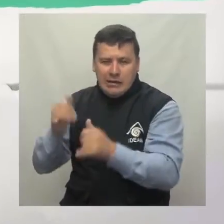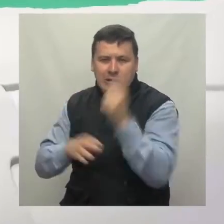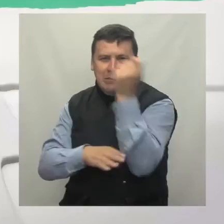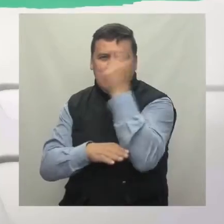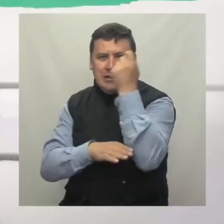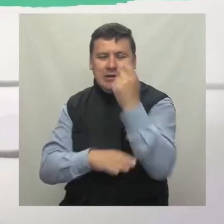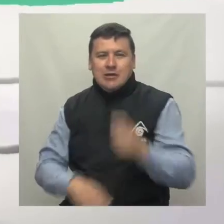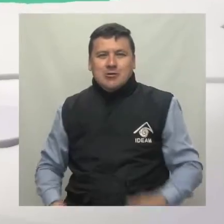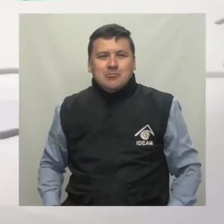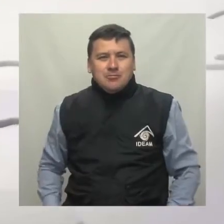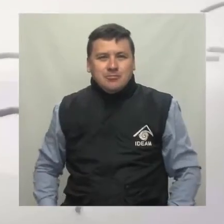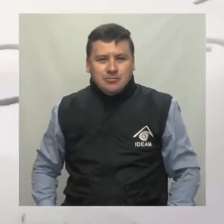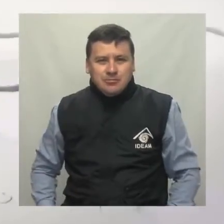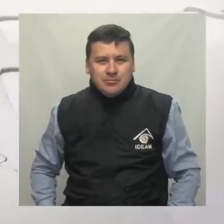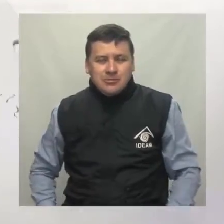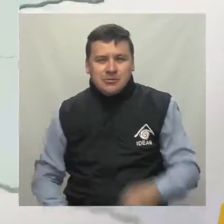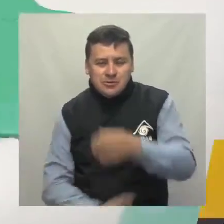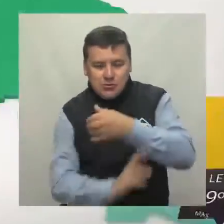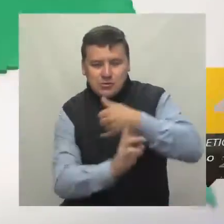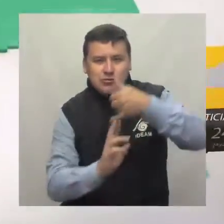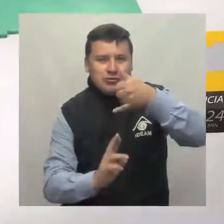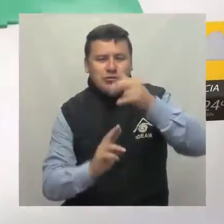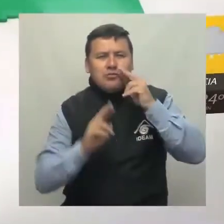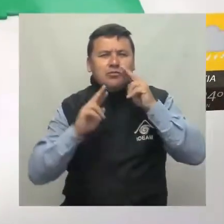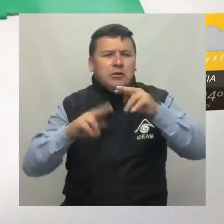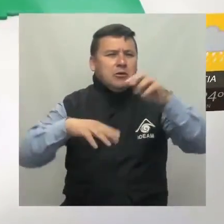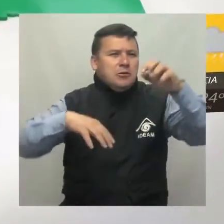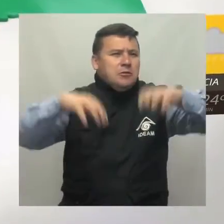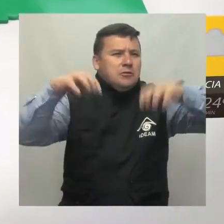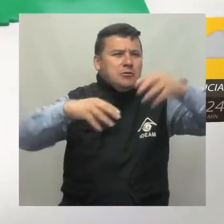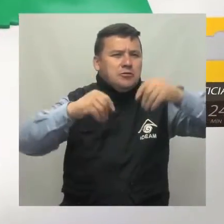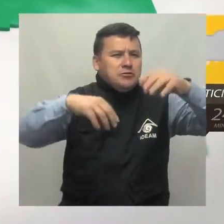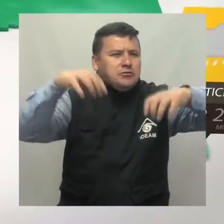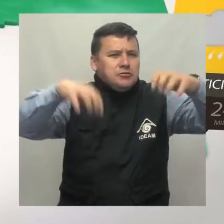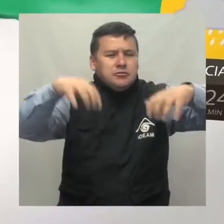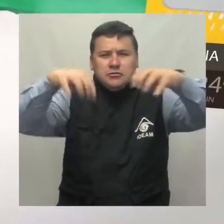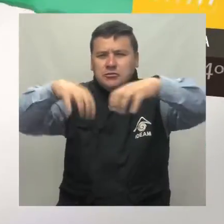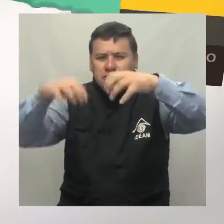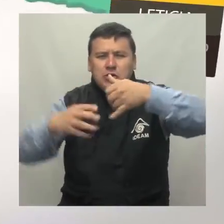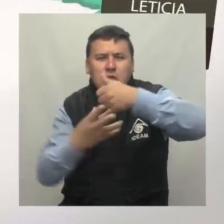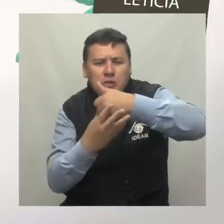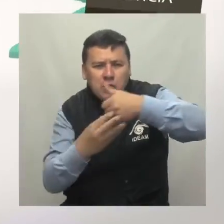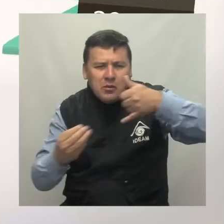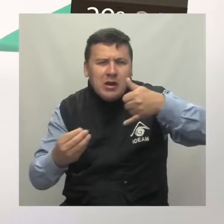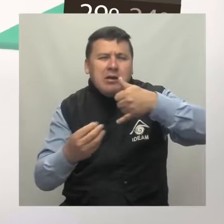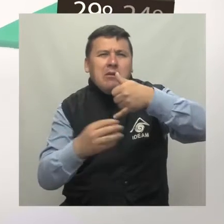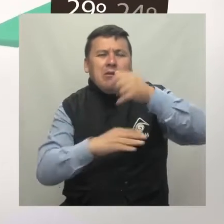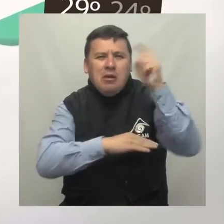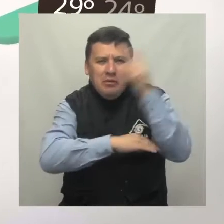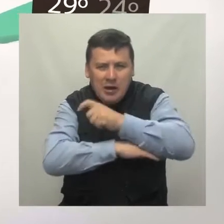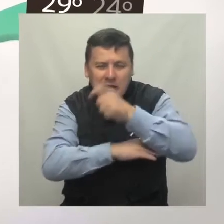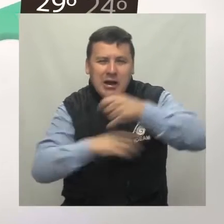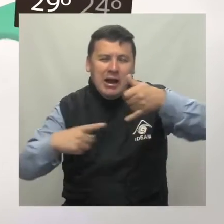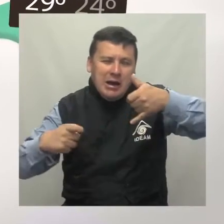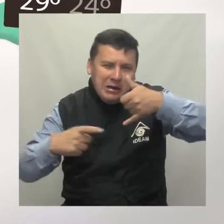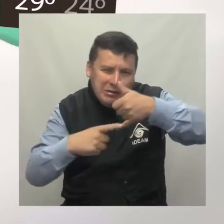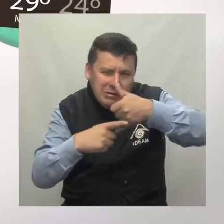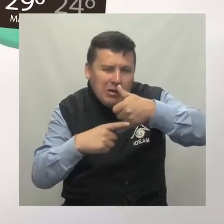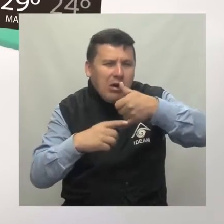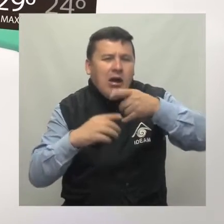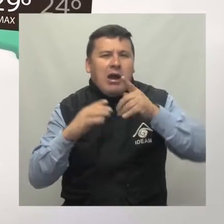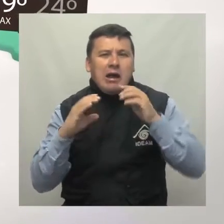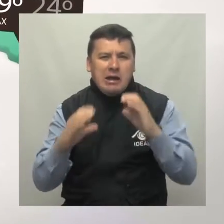Casanare Música Hacia el sur del país estimamos lluvias ligeras en sectores de Guainía, Baupés, Amazón